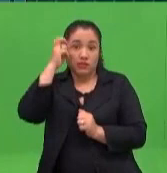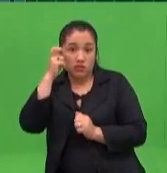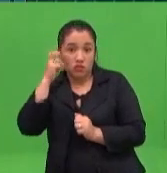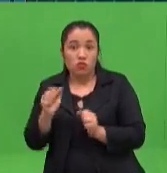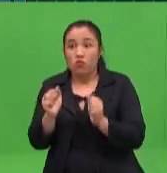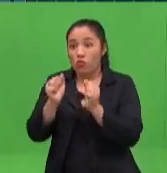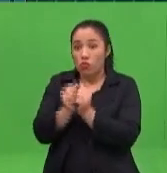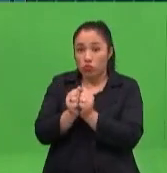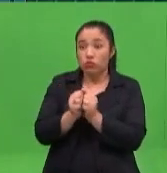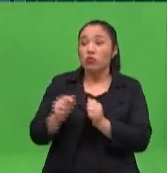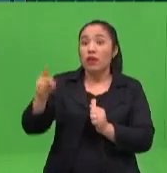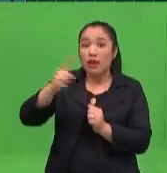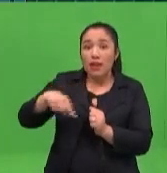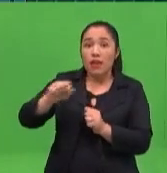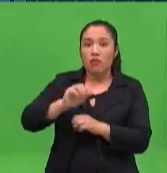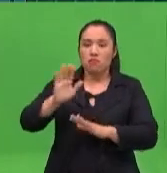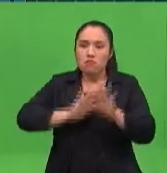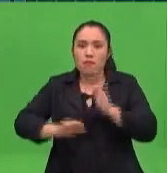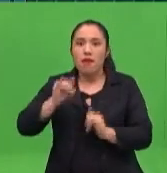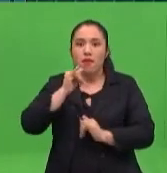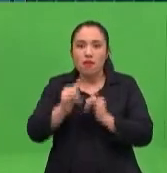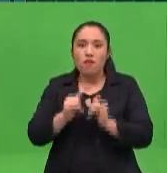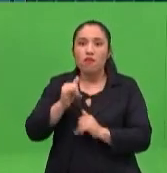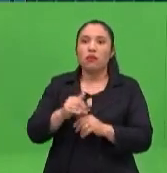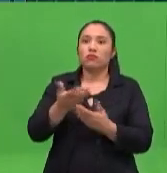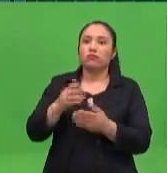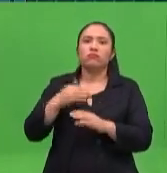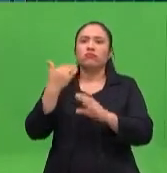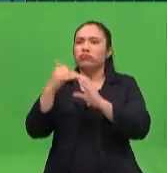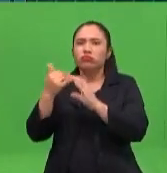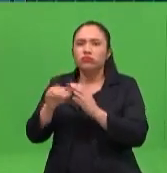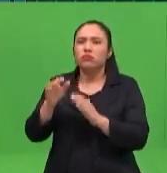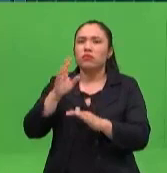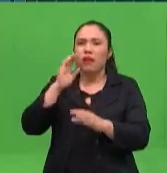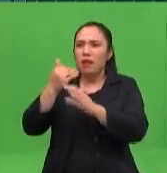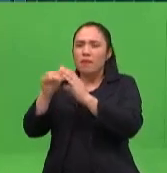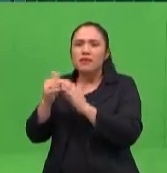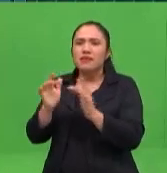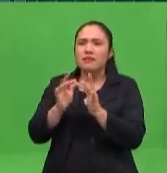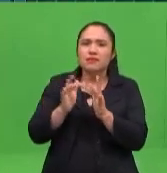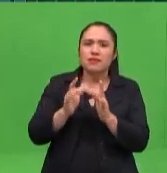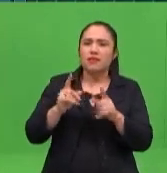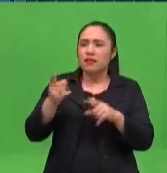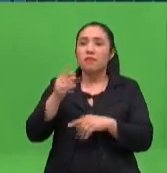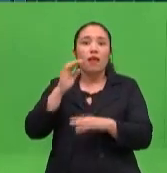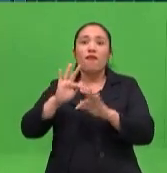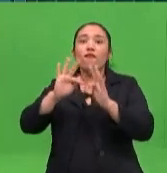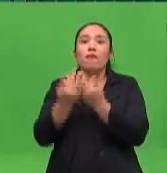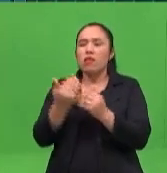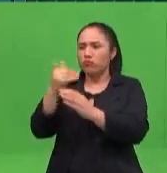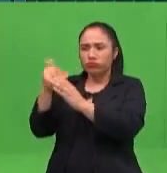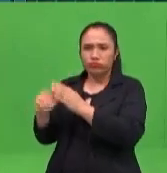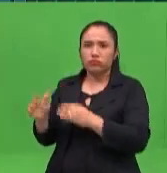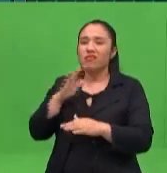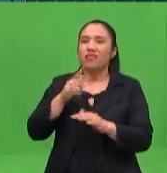también y ellos a su vez van a acercarse a cada familia. Inclusive tenemos algunas propuestas de que